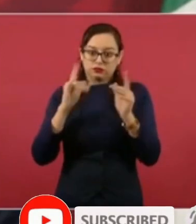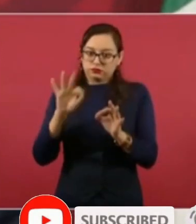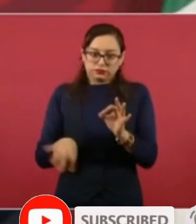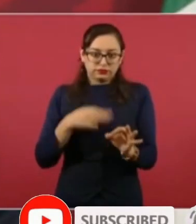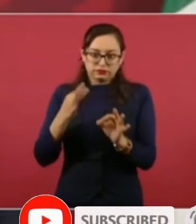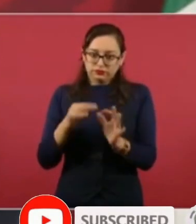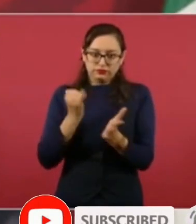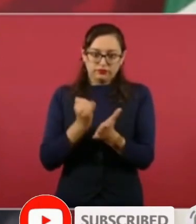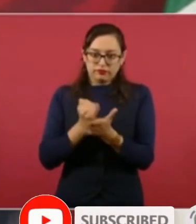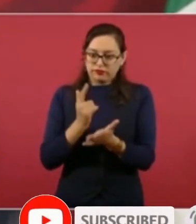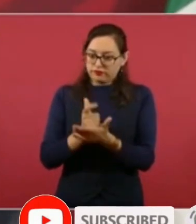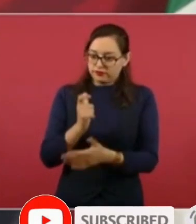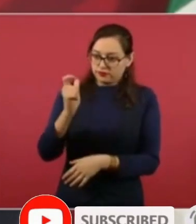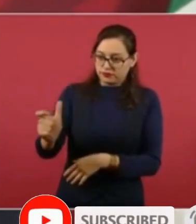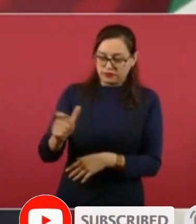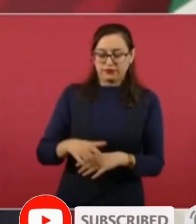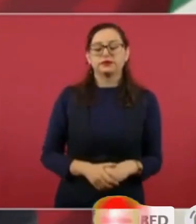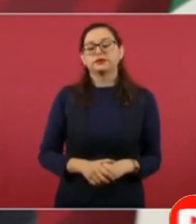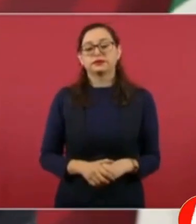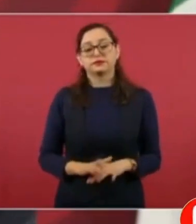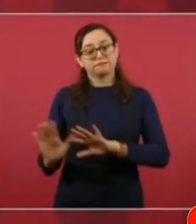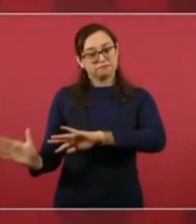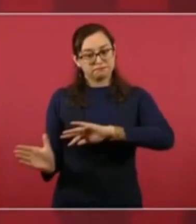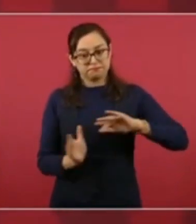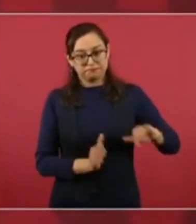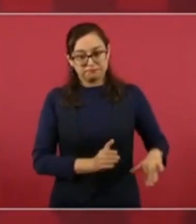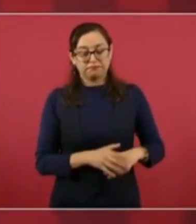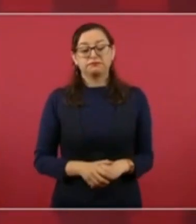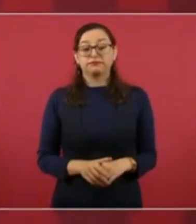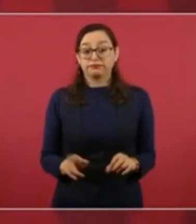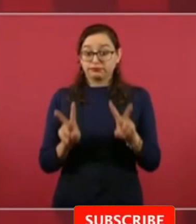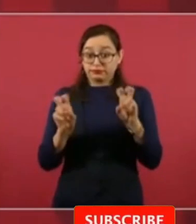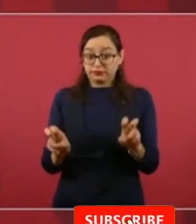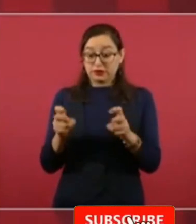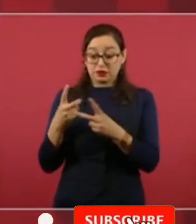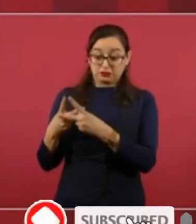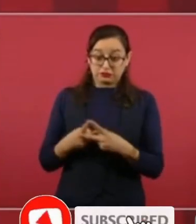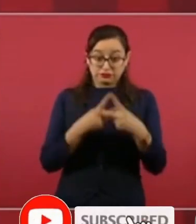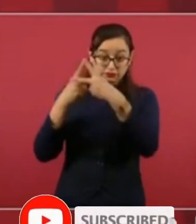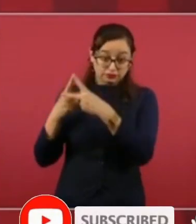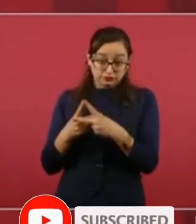lo demás de Televisa nosotros no tenemos ahí problema